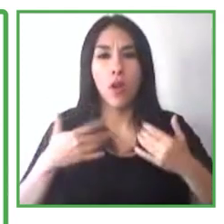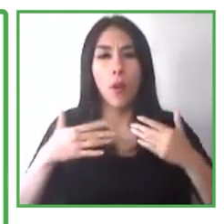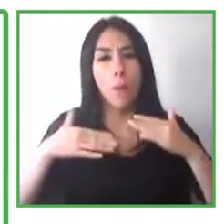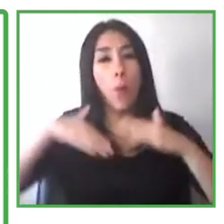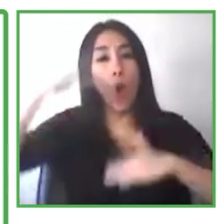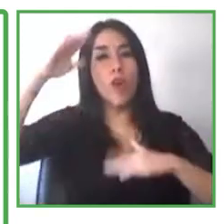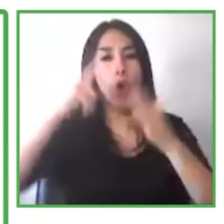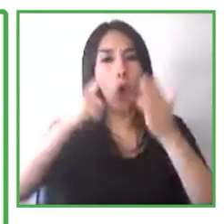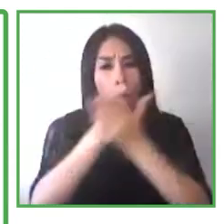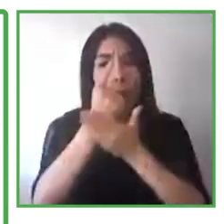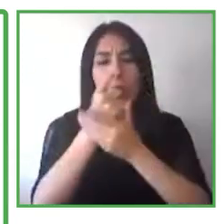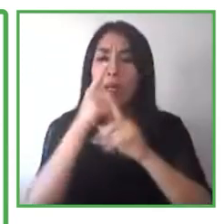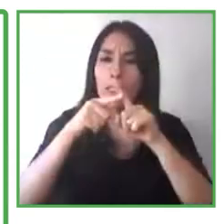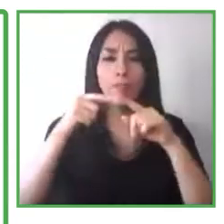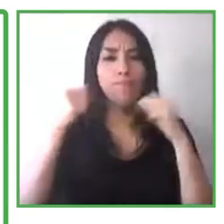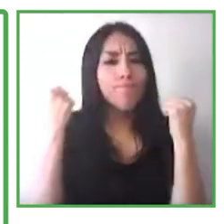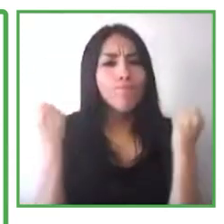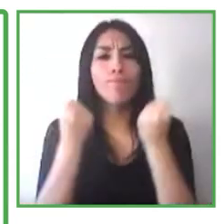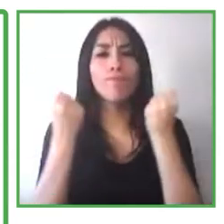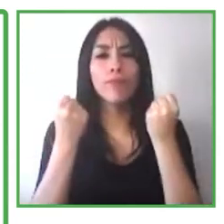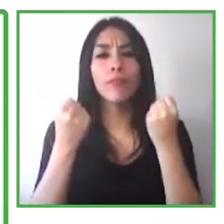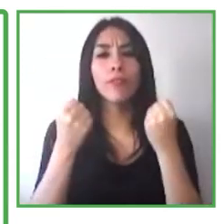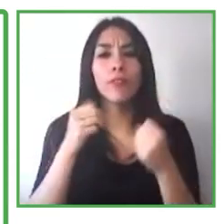puente de la oportunidad o Bridge to Opportunity.